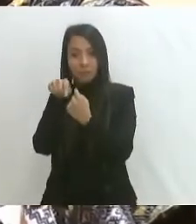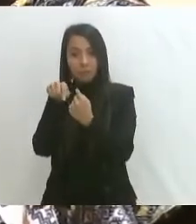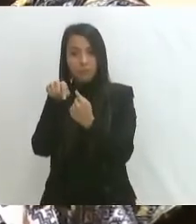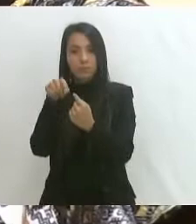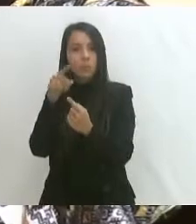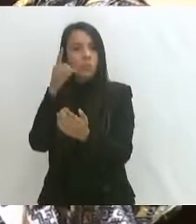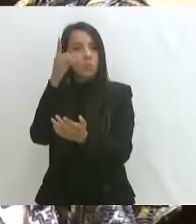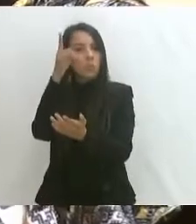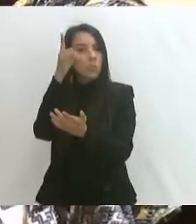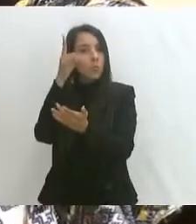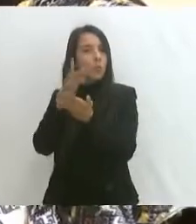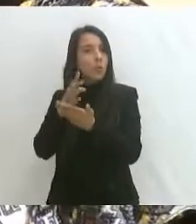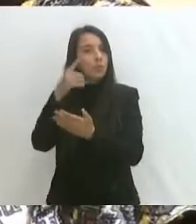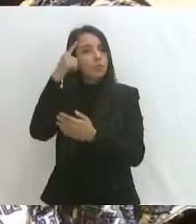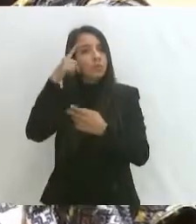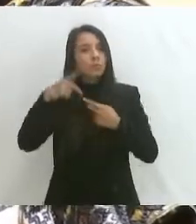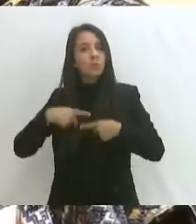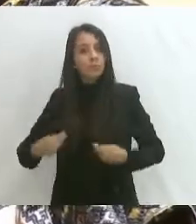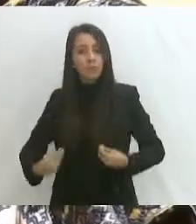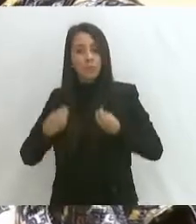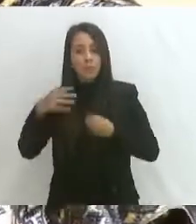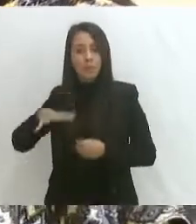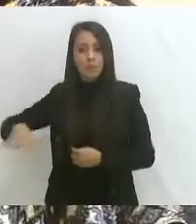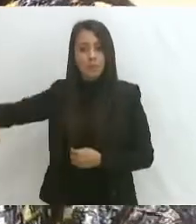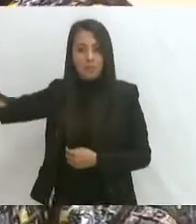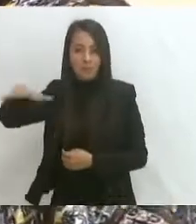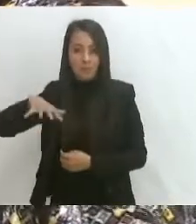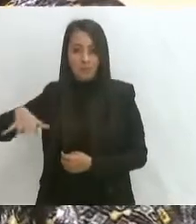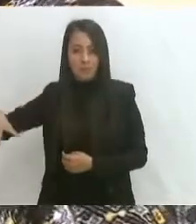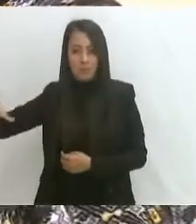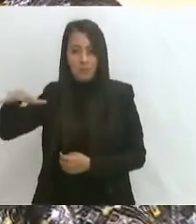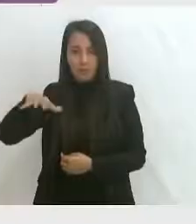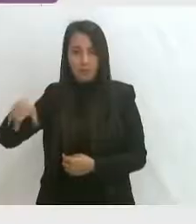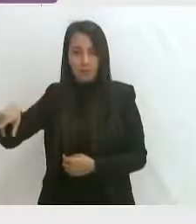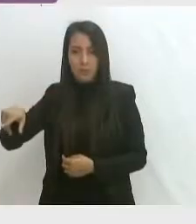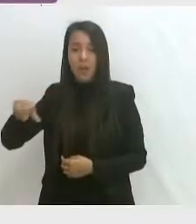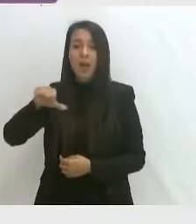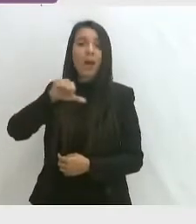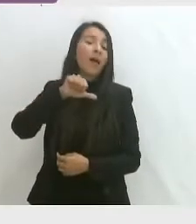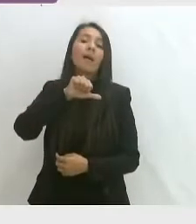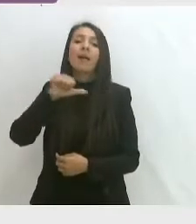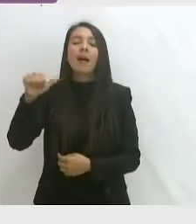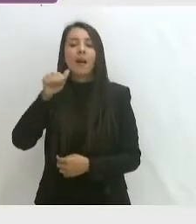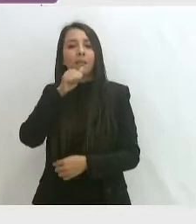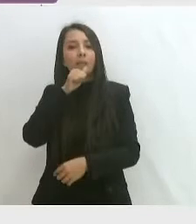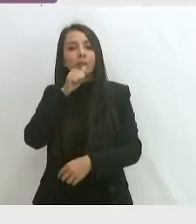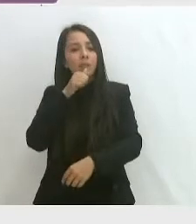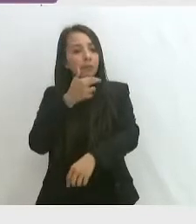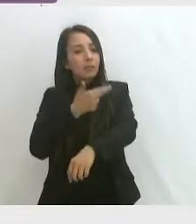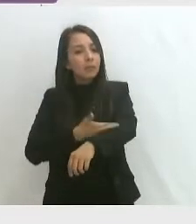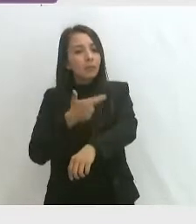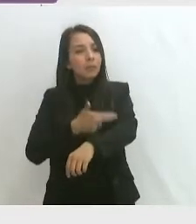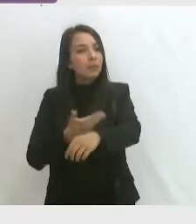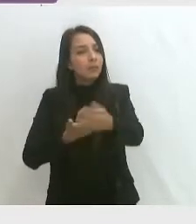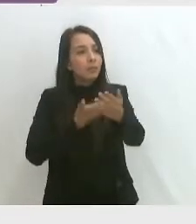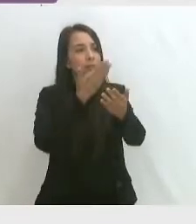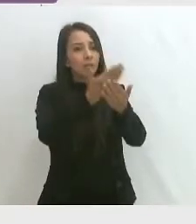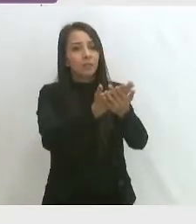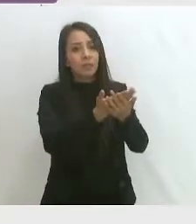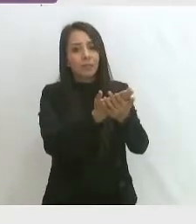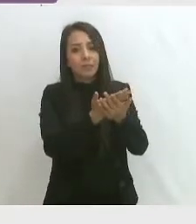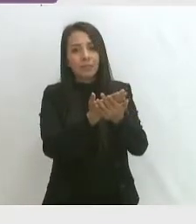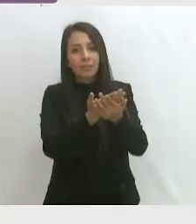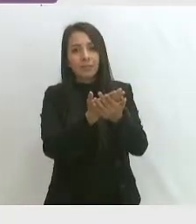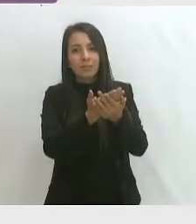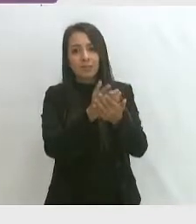residentes del área que no hayan hecho su trámite, que en este momento no cuenten con